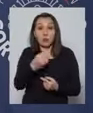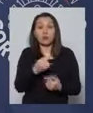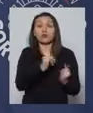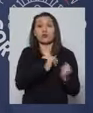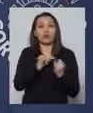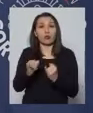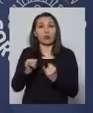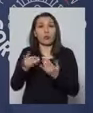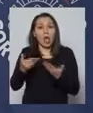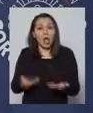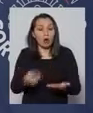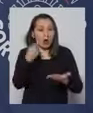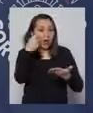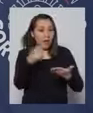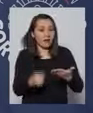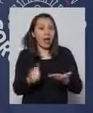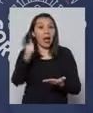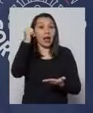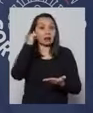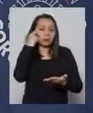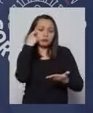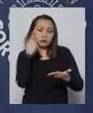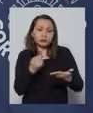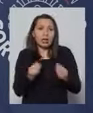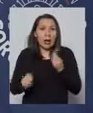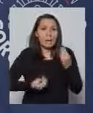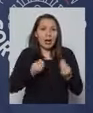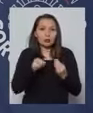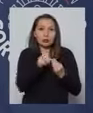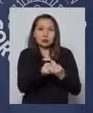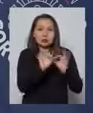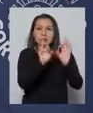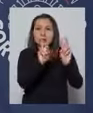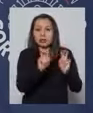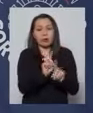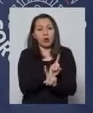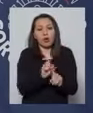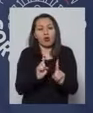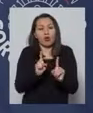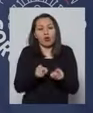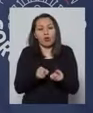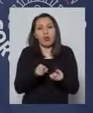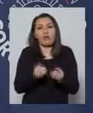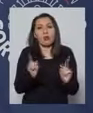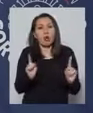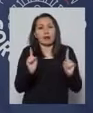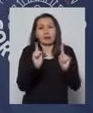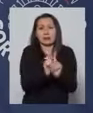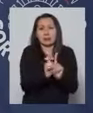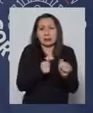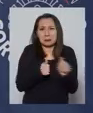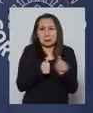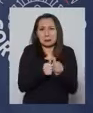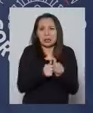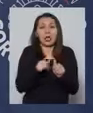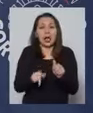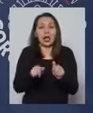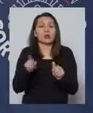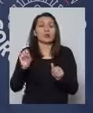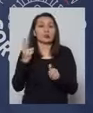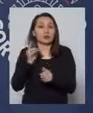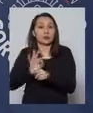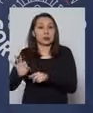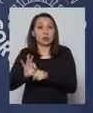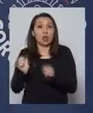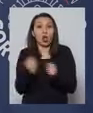informó que hoy evaluó, en el día de ayer evaluó la situación determinando que no corresponde a un contacto estrecho. El